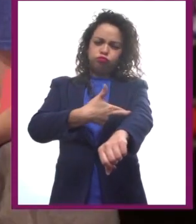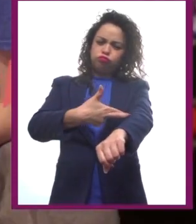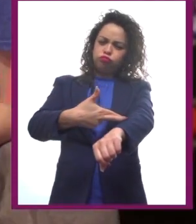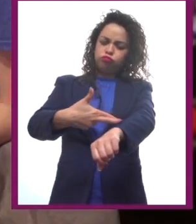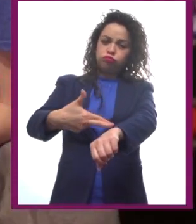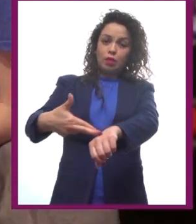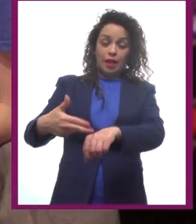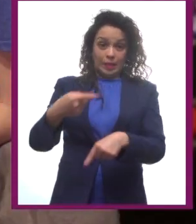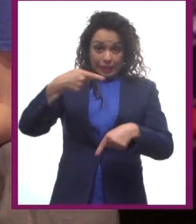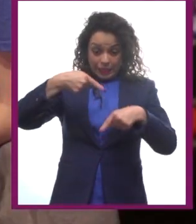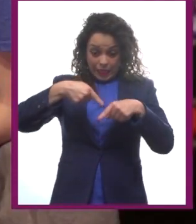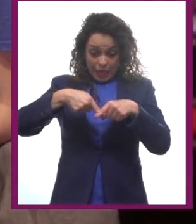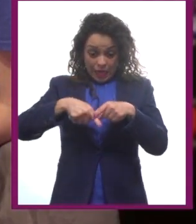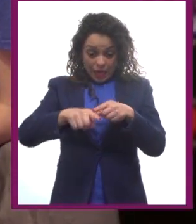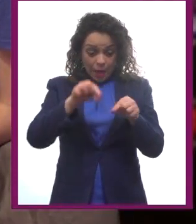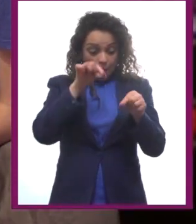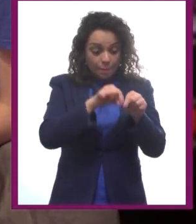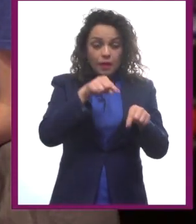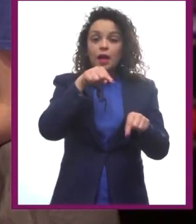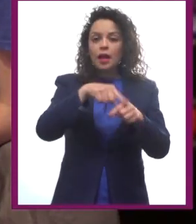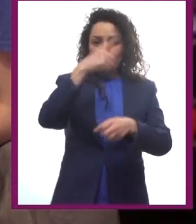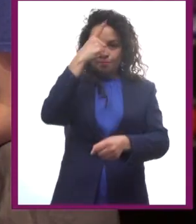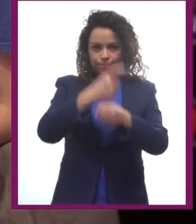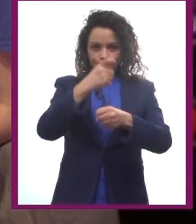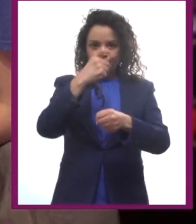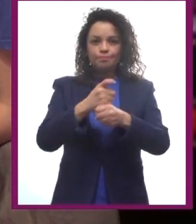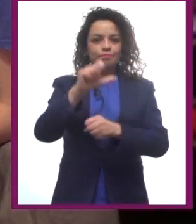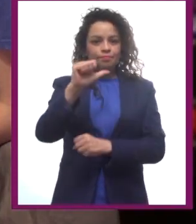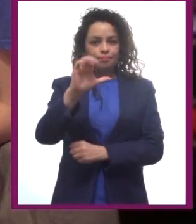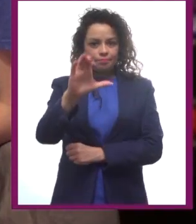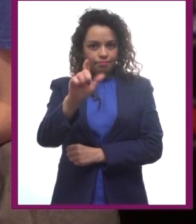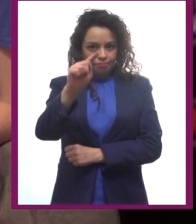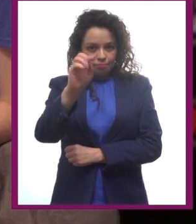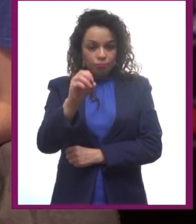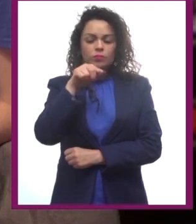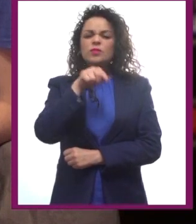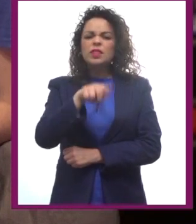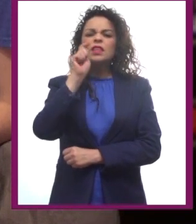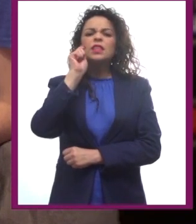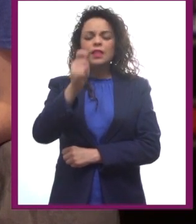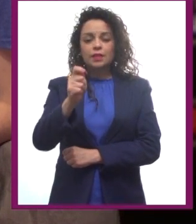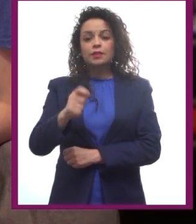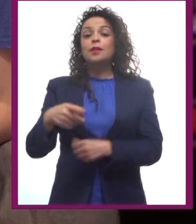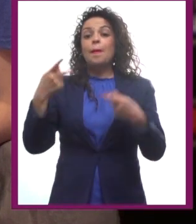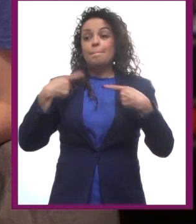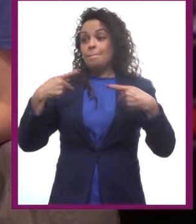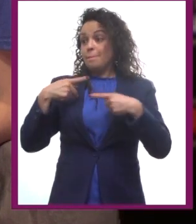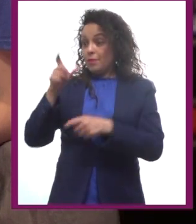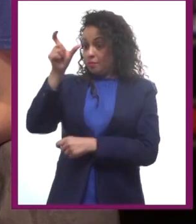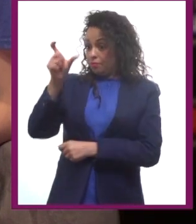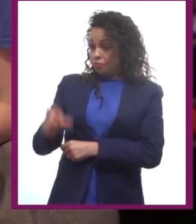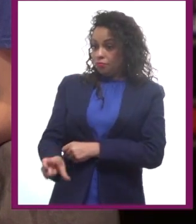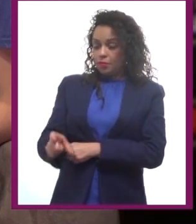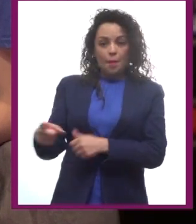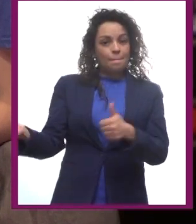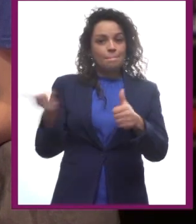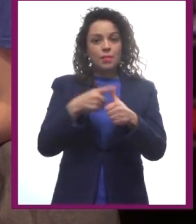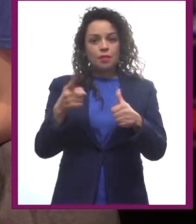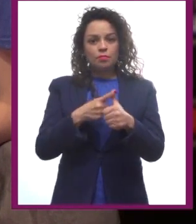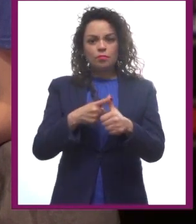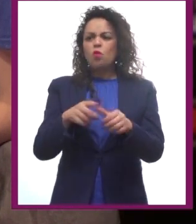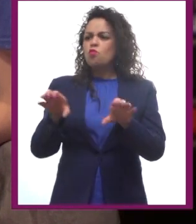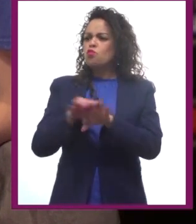el punto de inicio es el primer acto. En esta parte se nos presenta el personaje principal y su mundo.